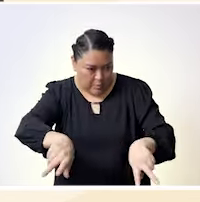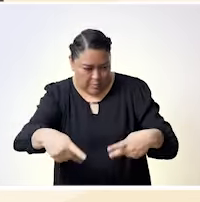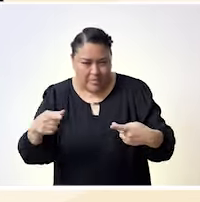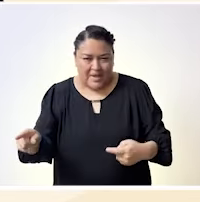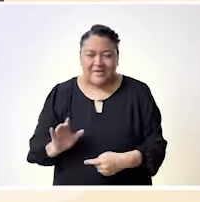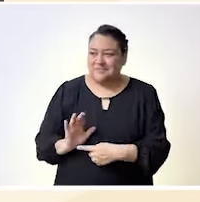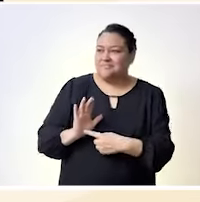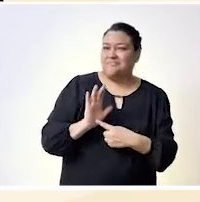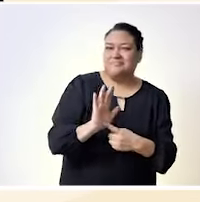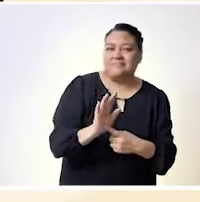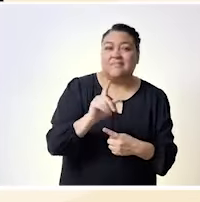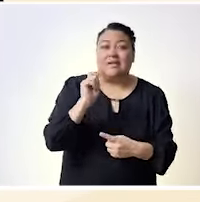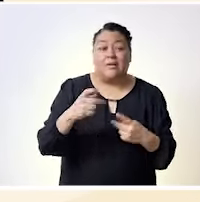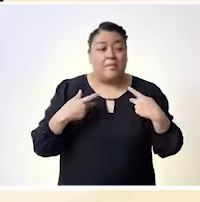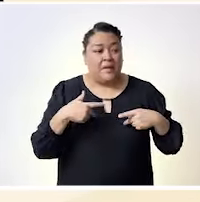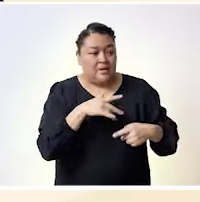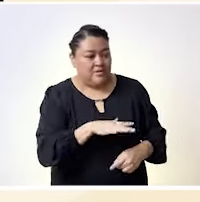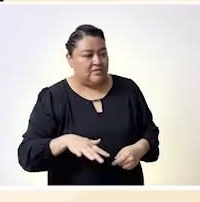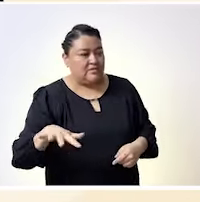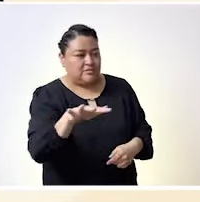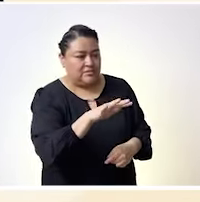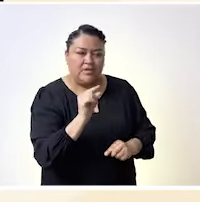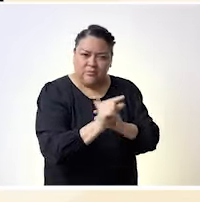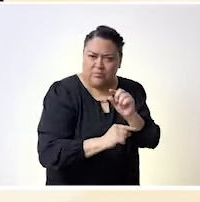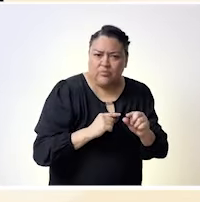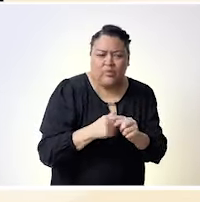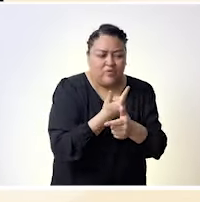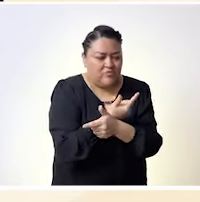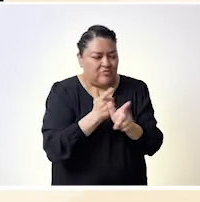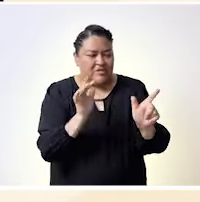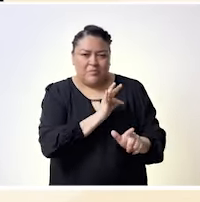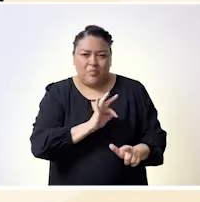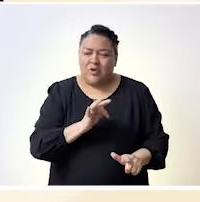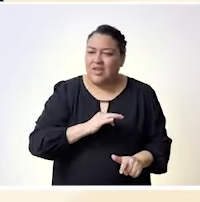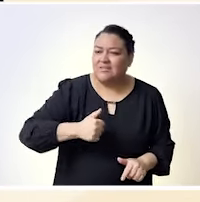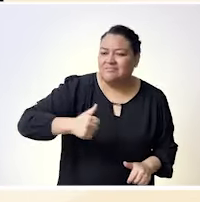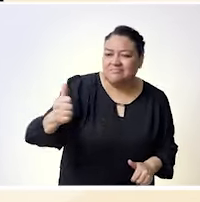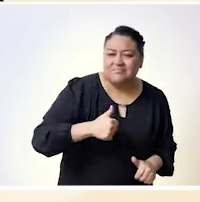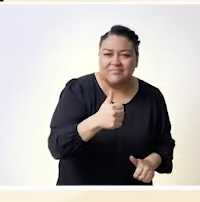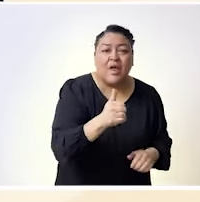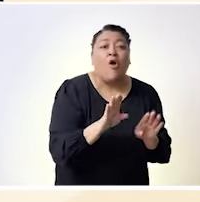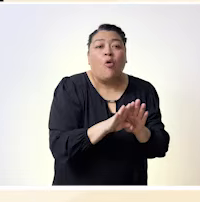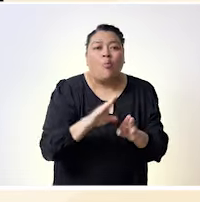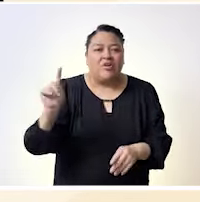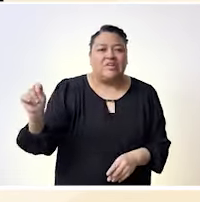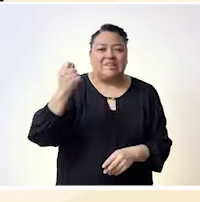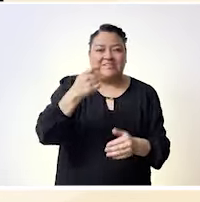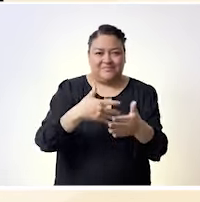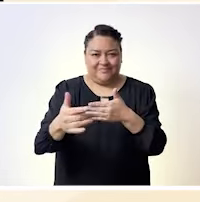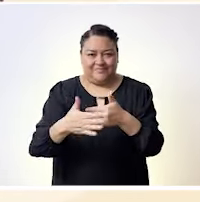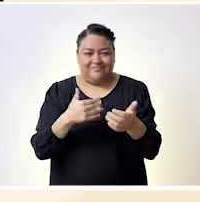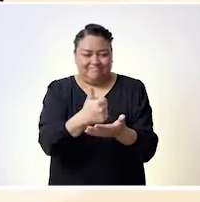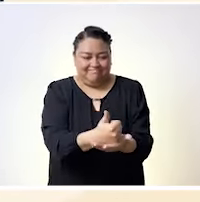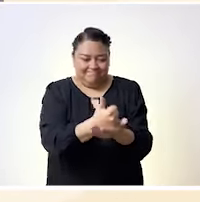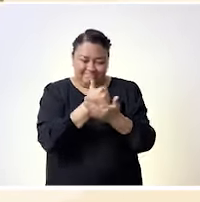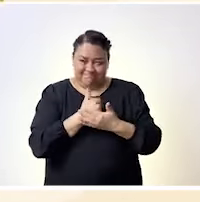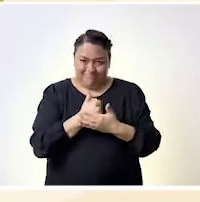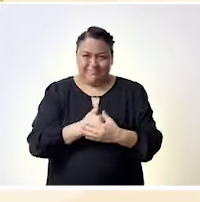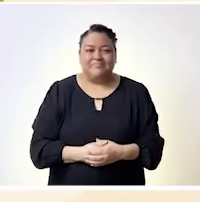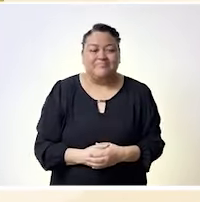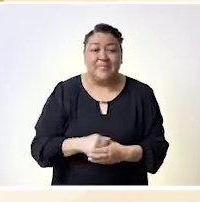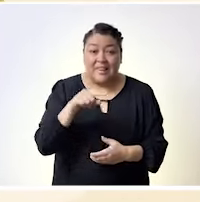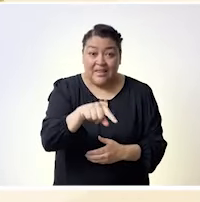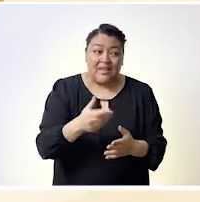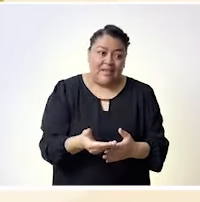mantener y recuperar la libertad de movimiento a través de la tecnología, la innovación y el enfoque holístico. Formó parte de la Selección